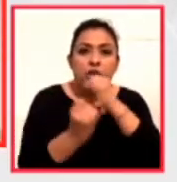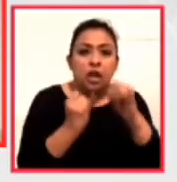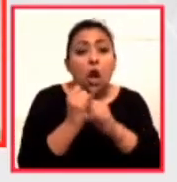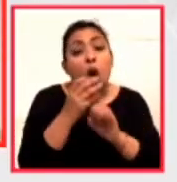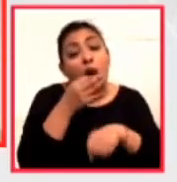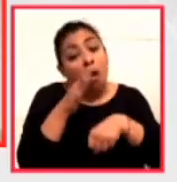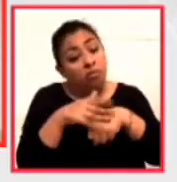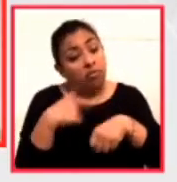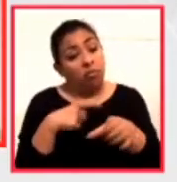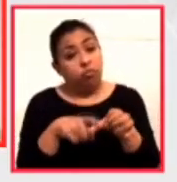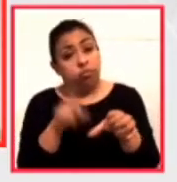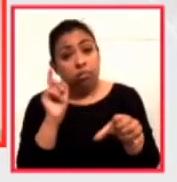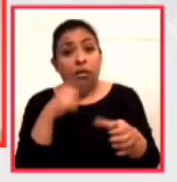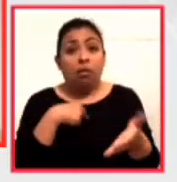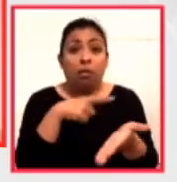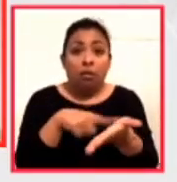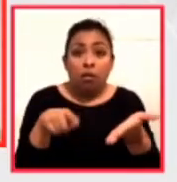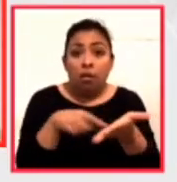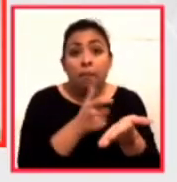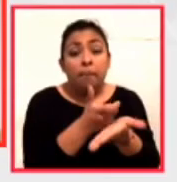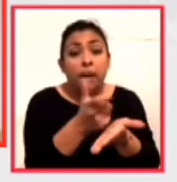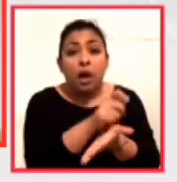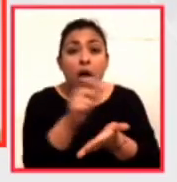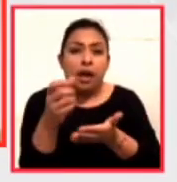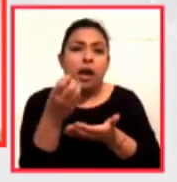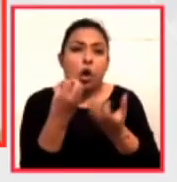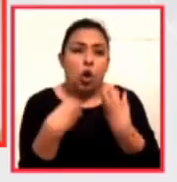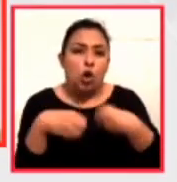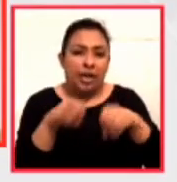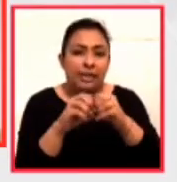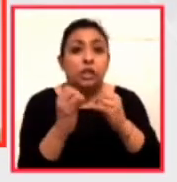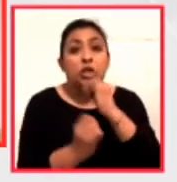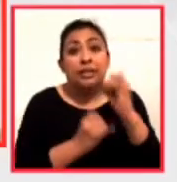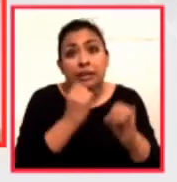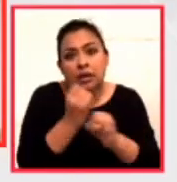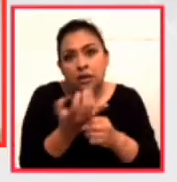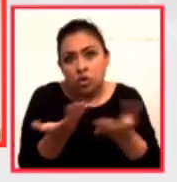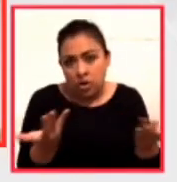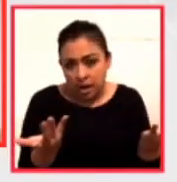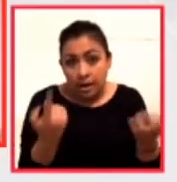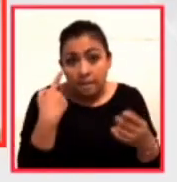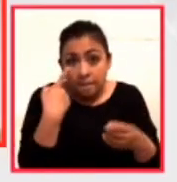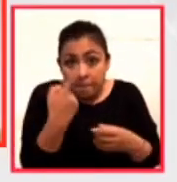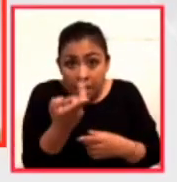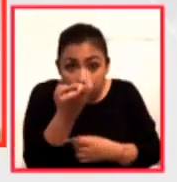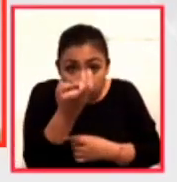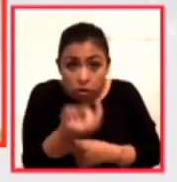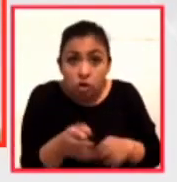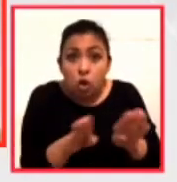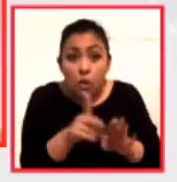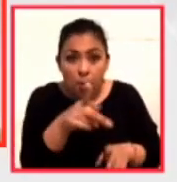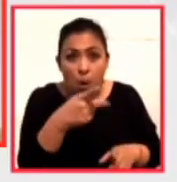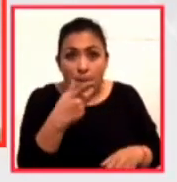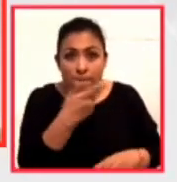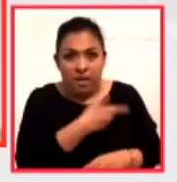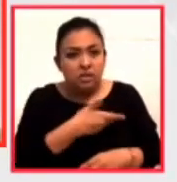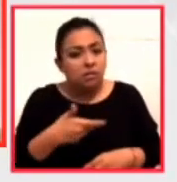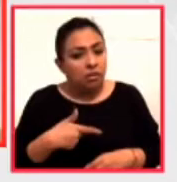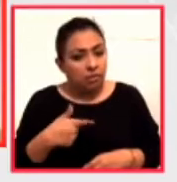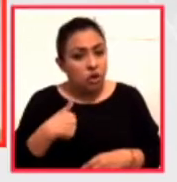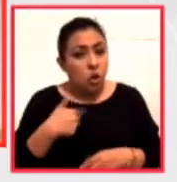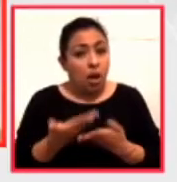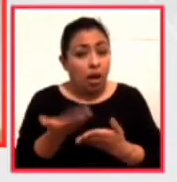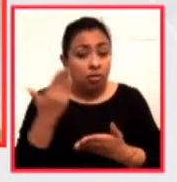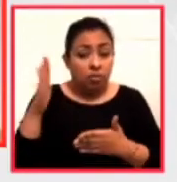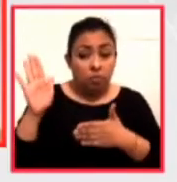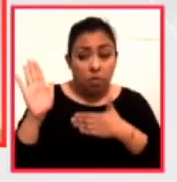ha suspendido pagos a organizaciones internacionales y con ello estamos observando justamente que el mandatario está cumpliendo su promesa de ver